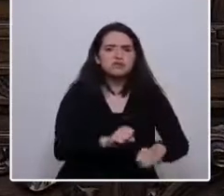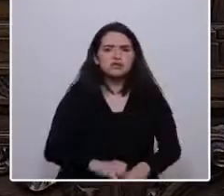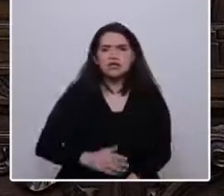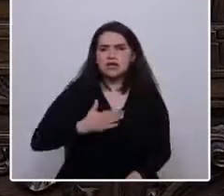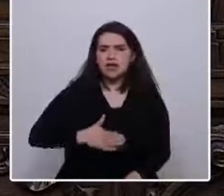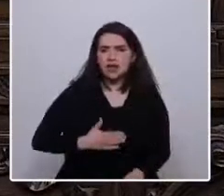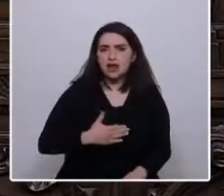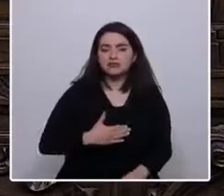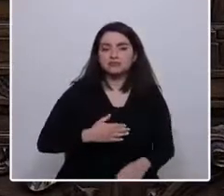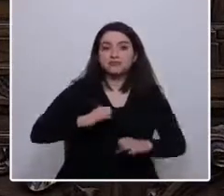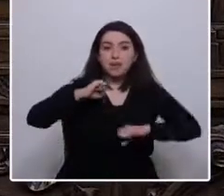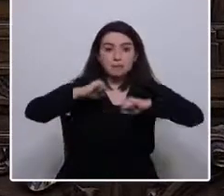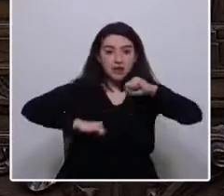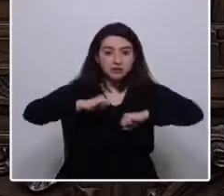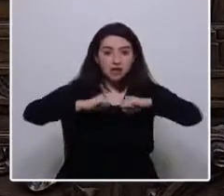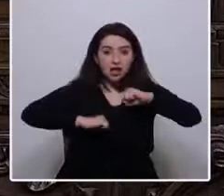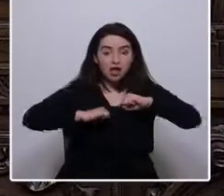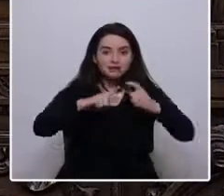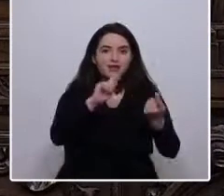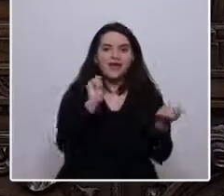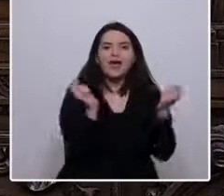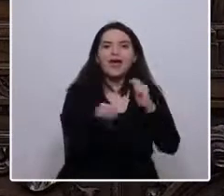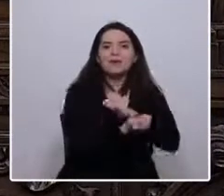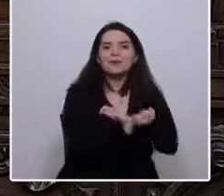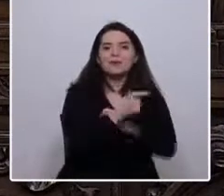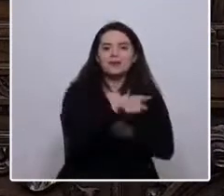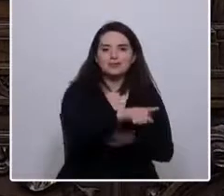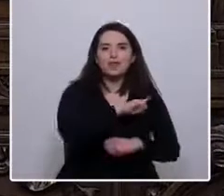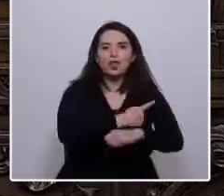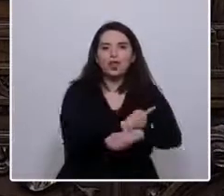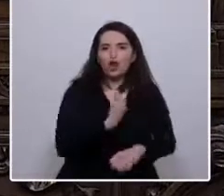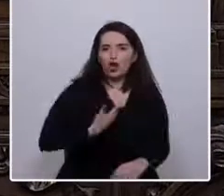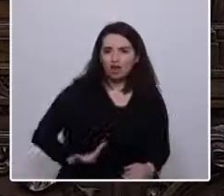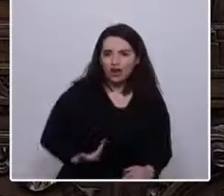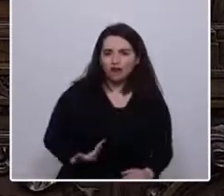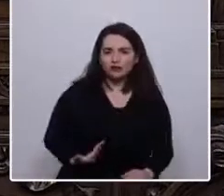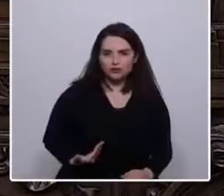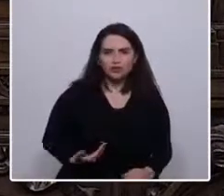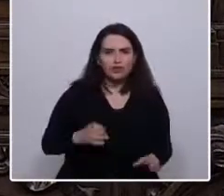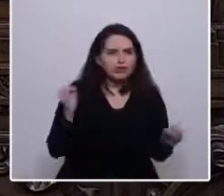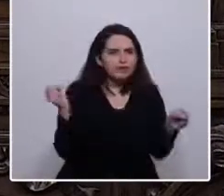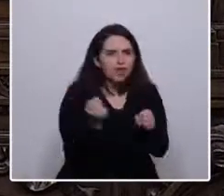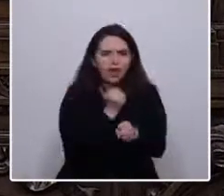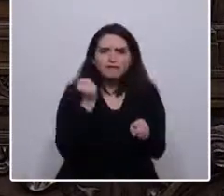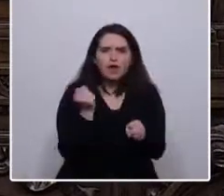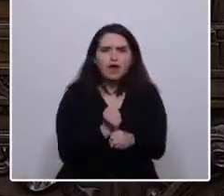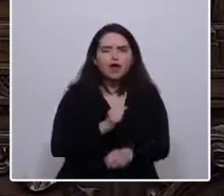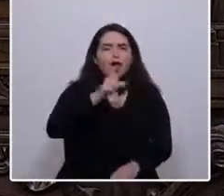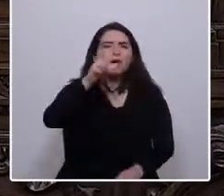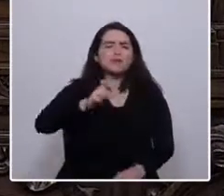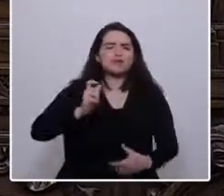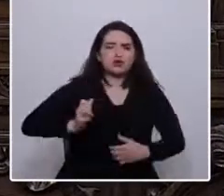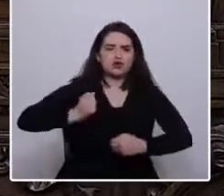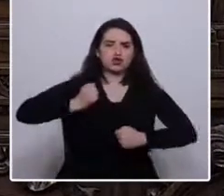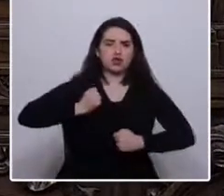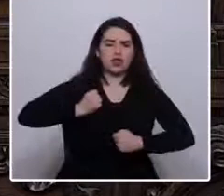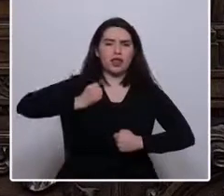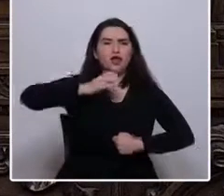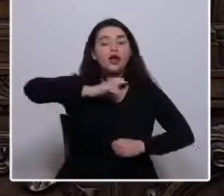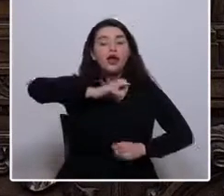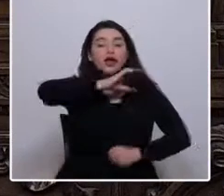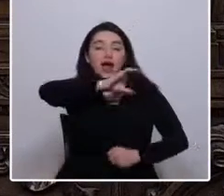industriales para que se transformaran en un poder autónomo el gobierno y luego en soviets de obreros, soldados y campesinos que un día